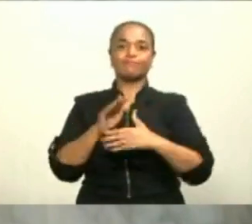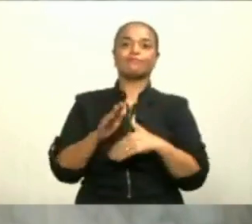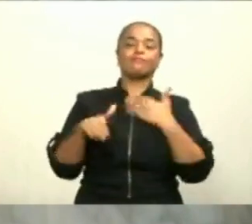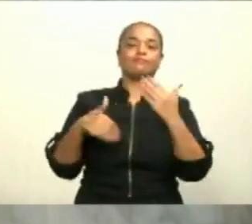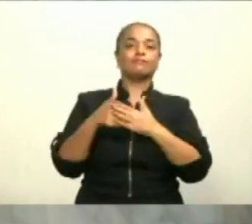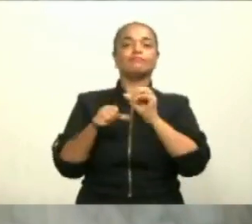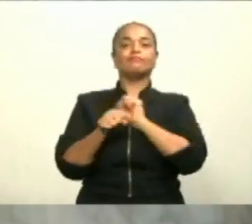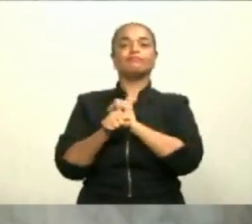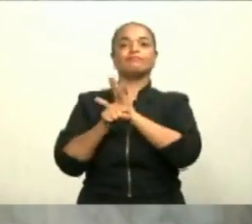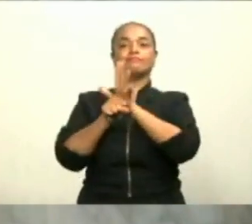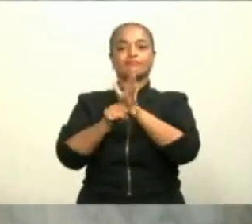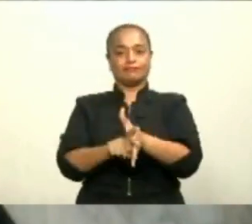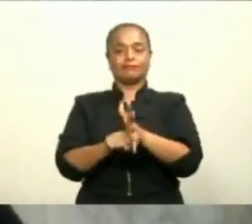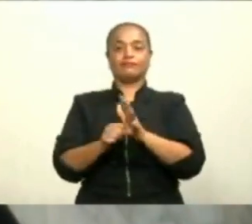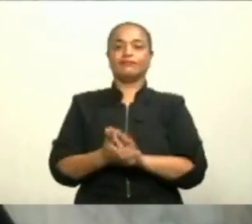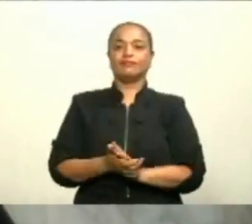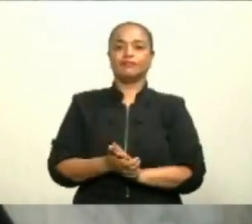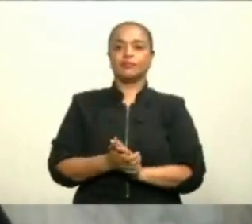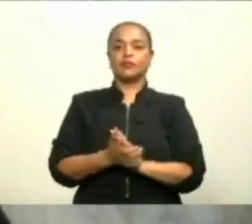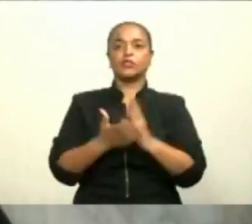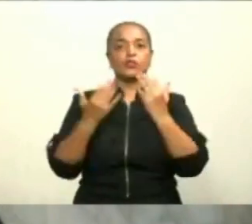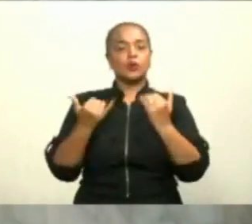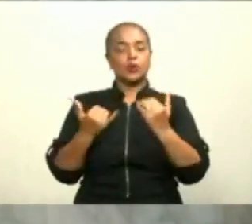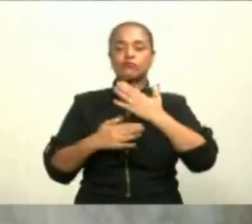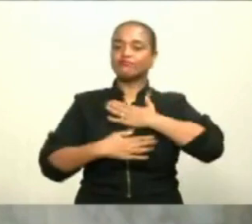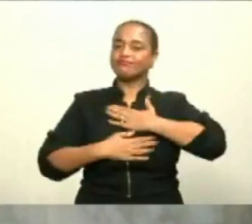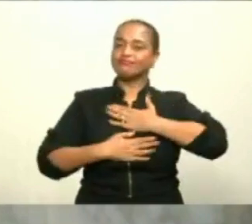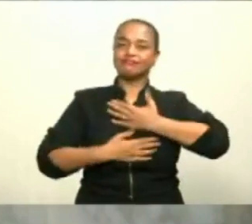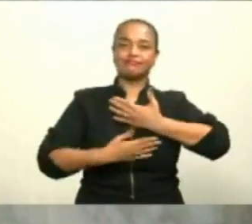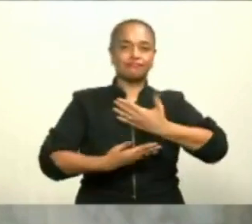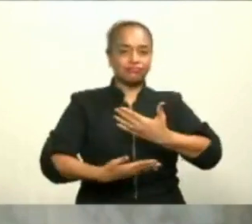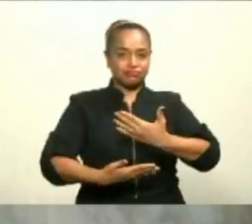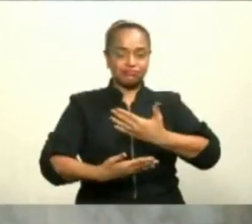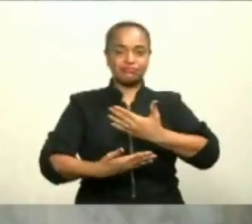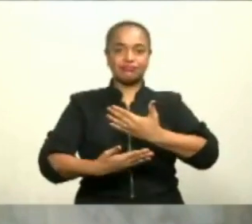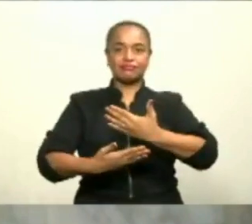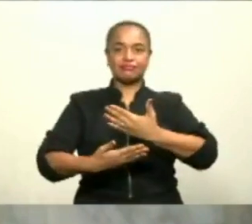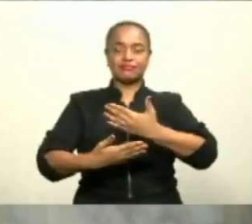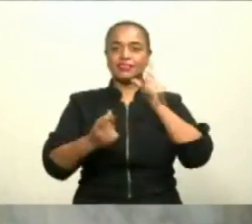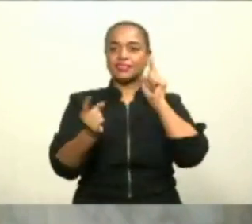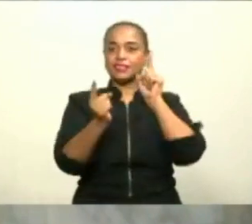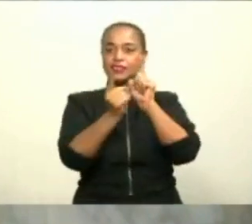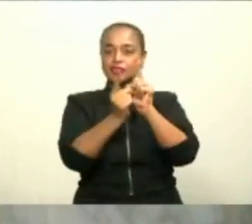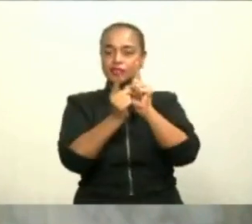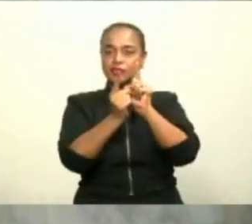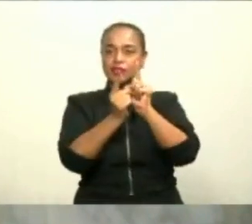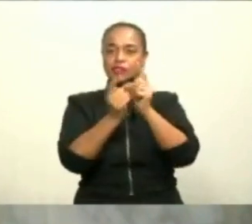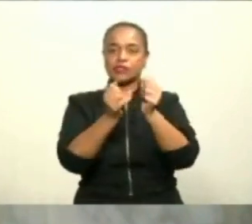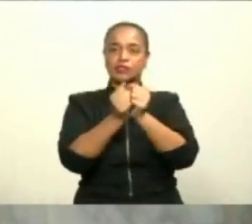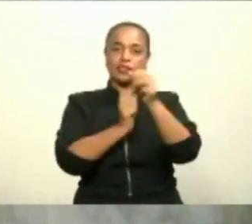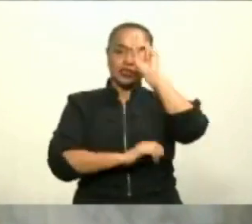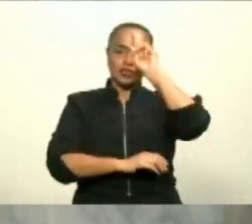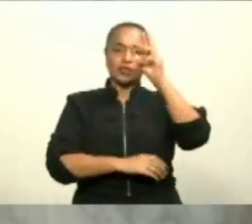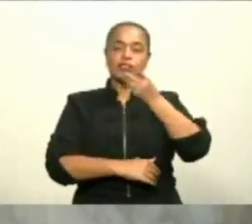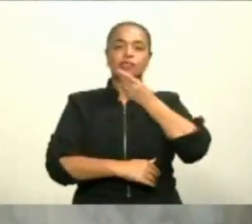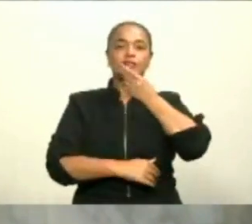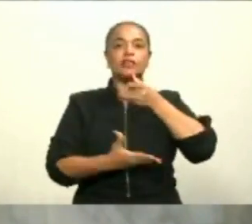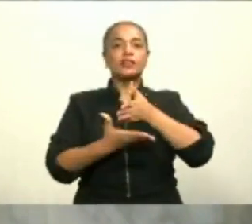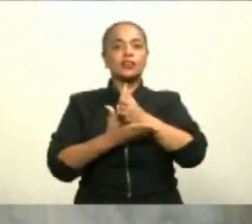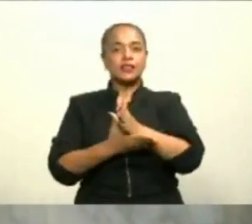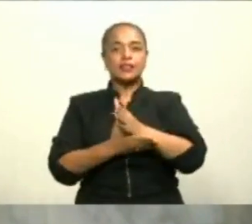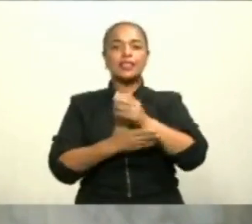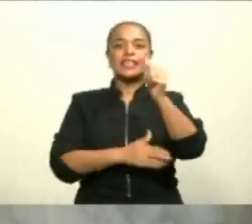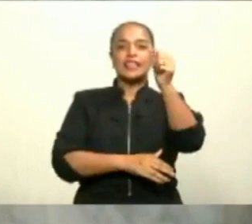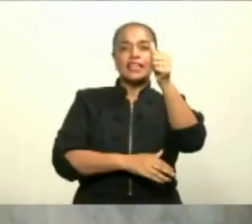de la pandemia. Hoy nos complace compartir que el acuerdo concluido con la República Dominicana permitirá que 10 millones